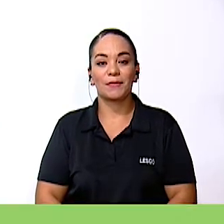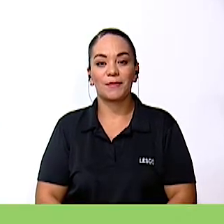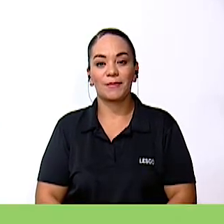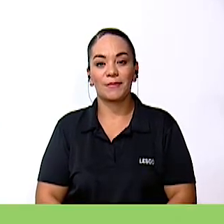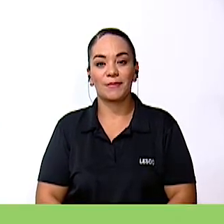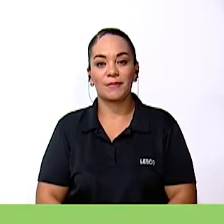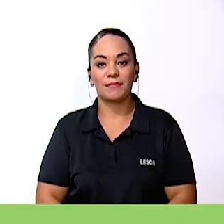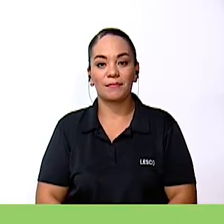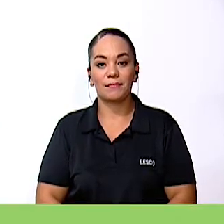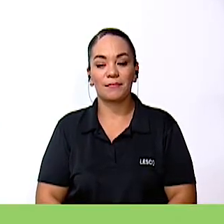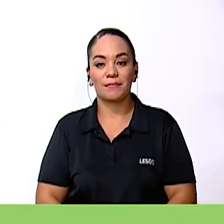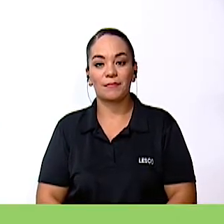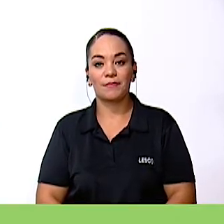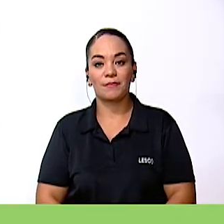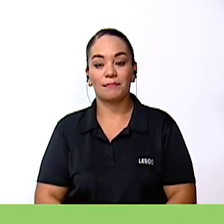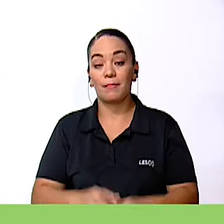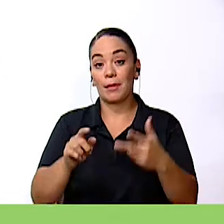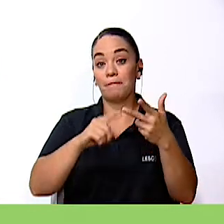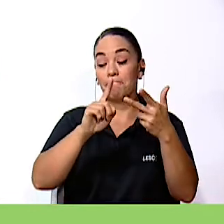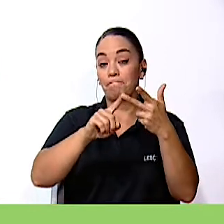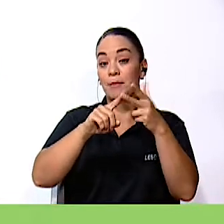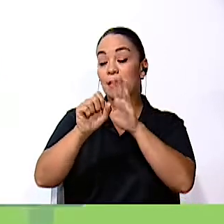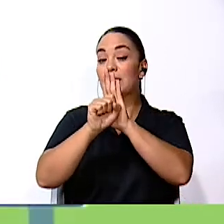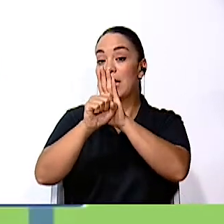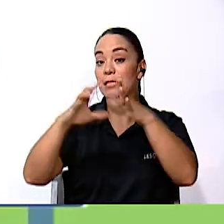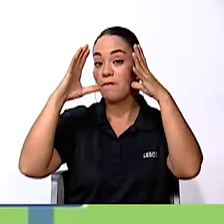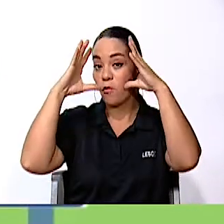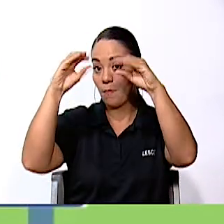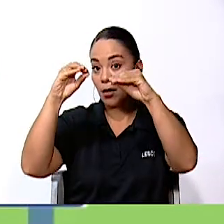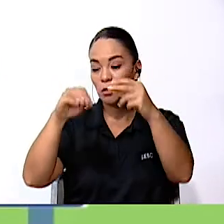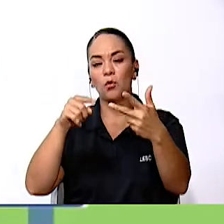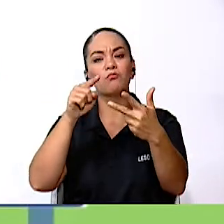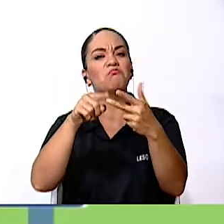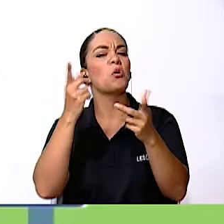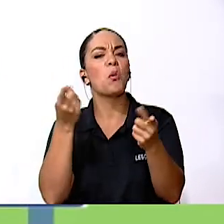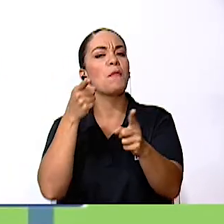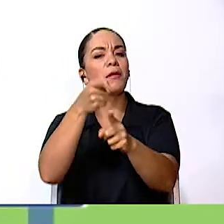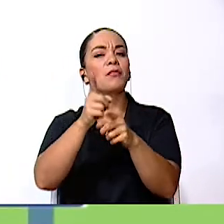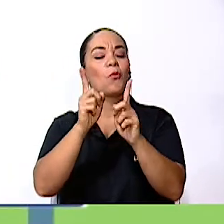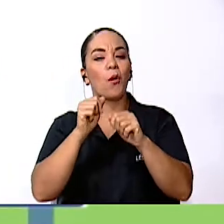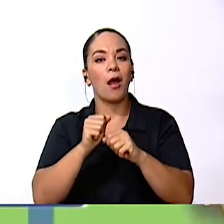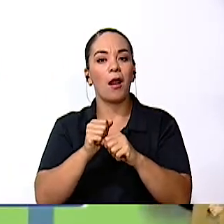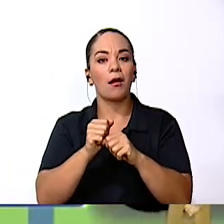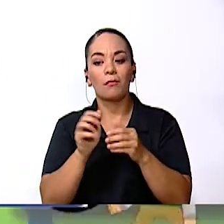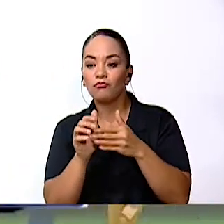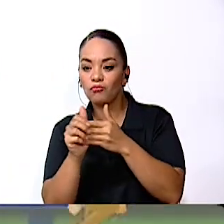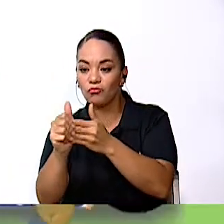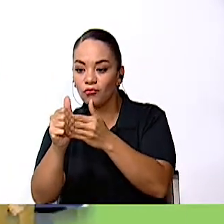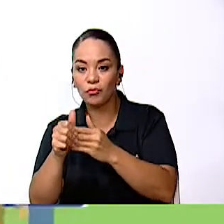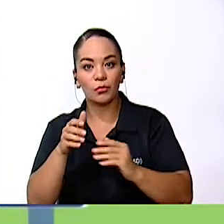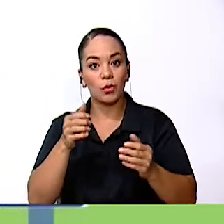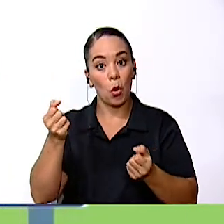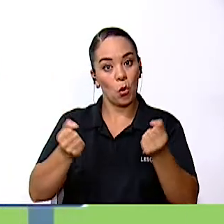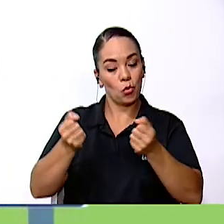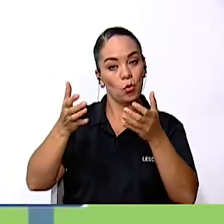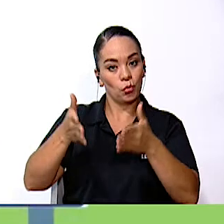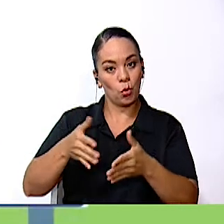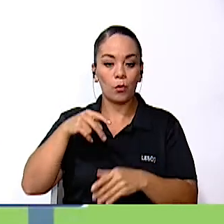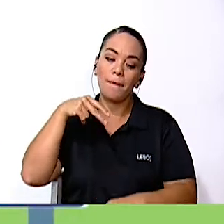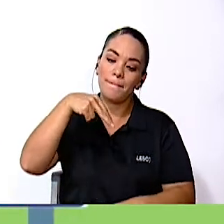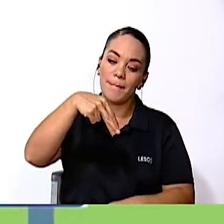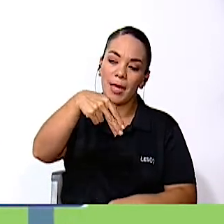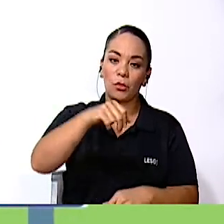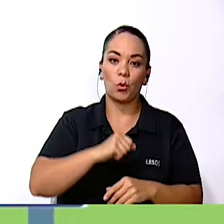Las señales de información tienen como finalidad orientar al conductor o al peatón En su recorrido por la vía